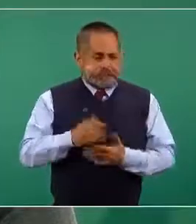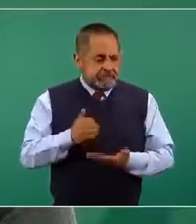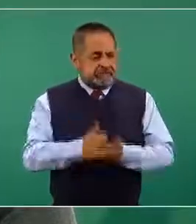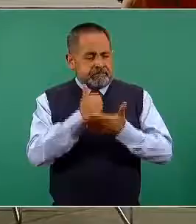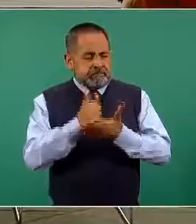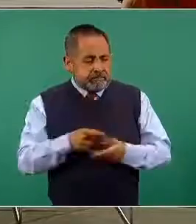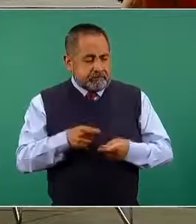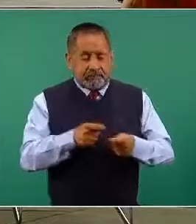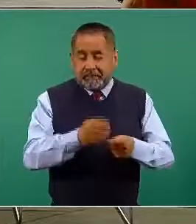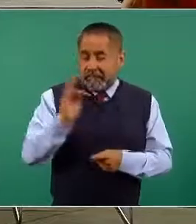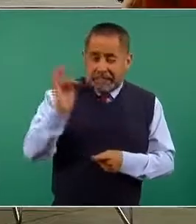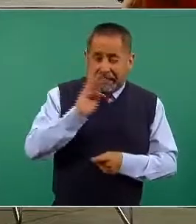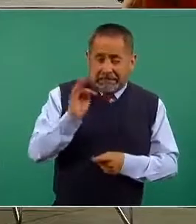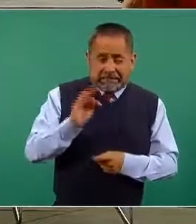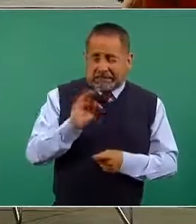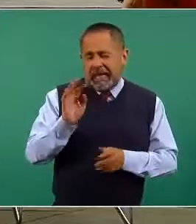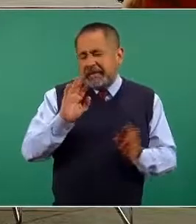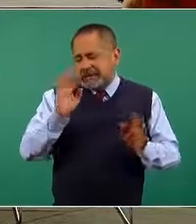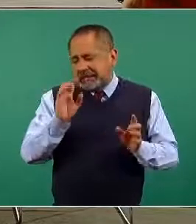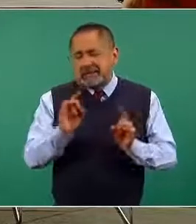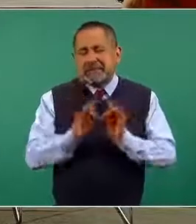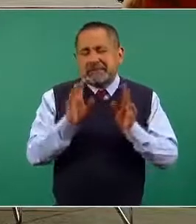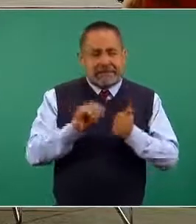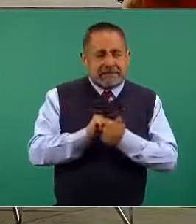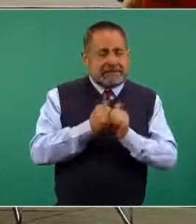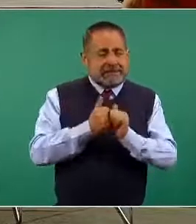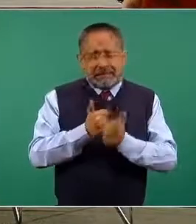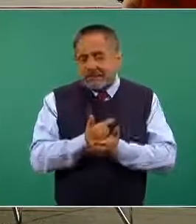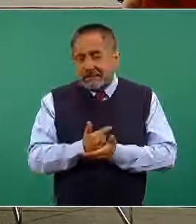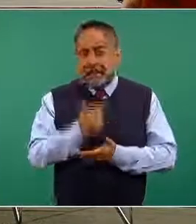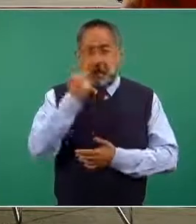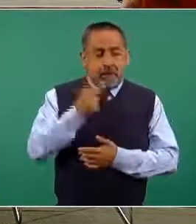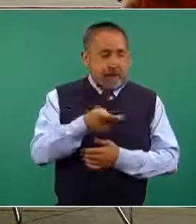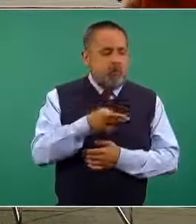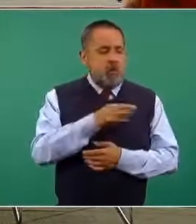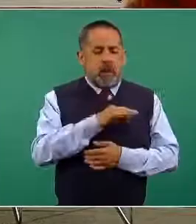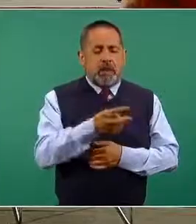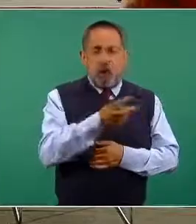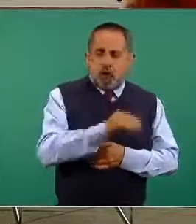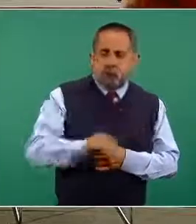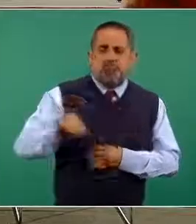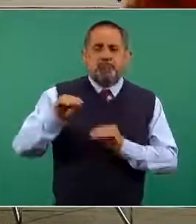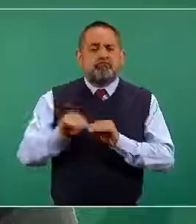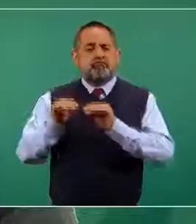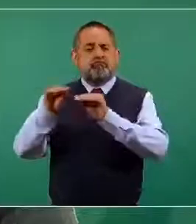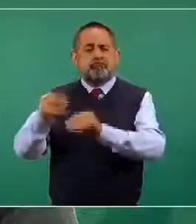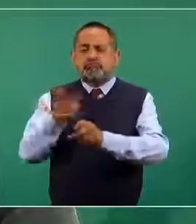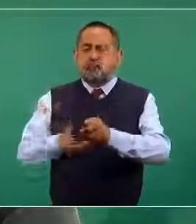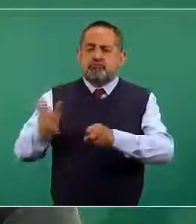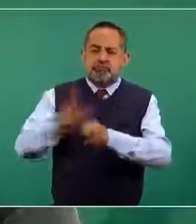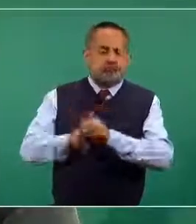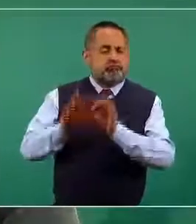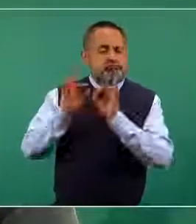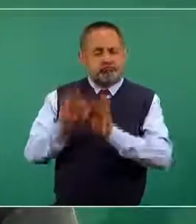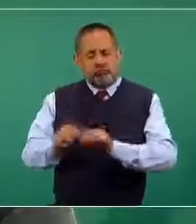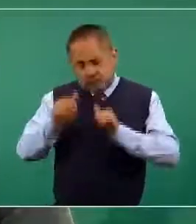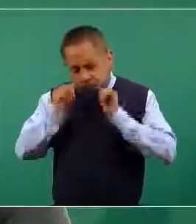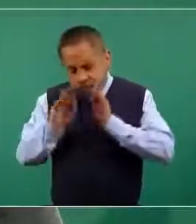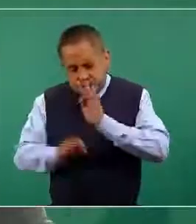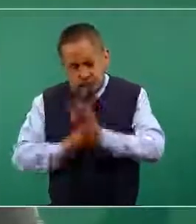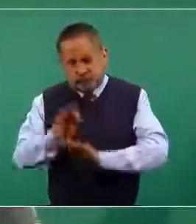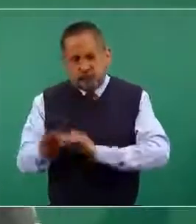auxilios y en caso de que así requiriera su cuadro algún traslado a una unidad de